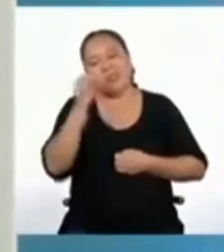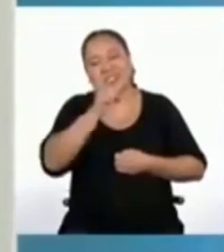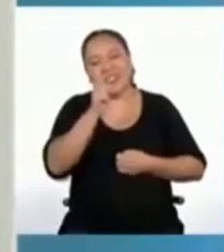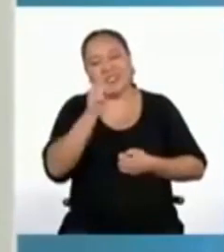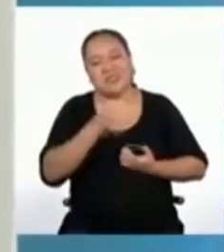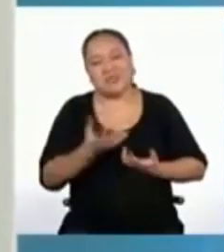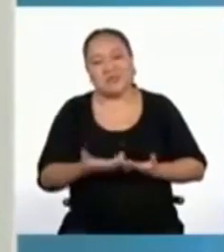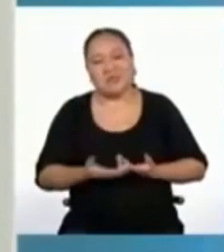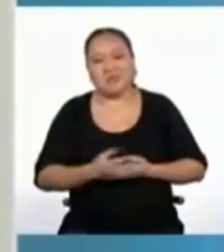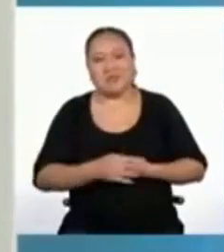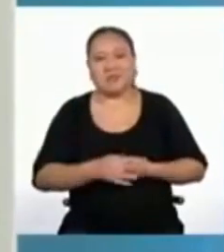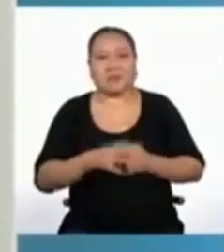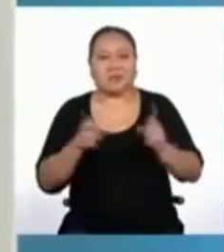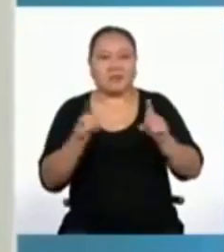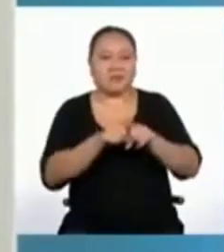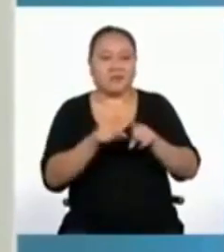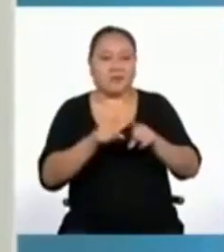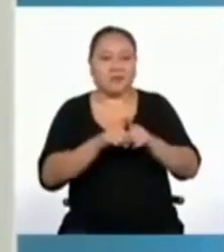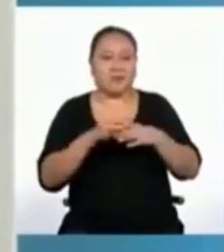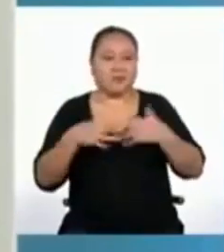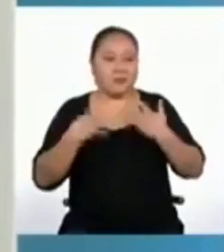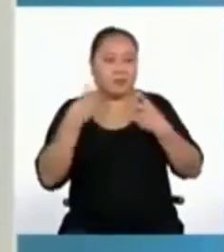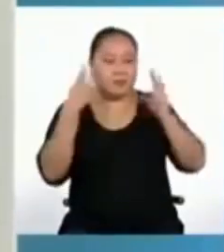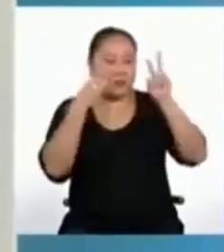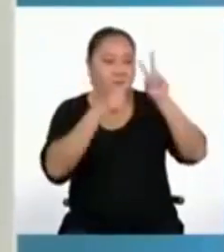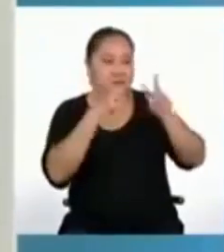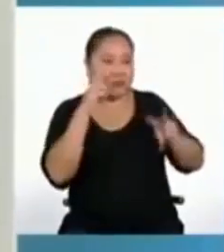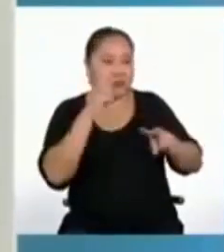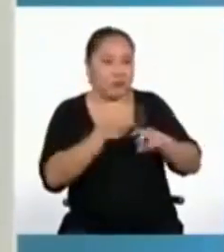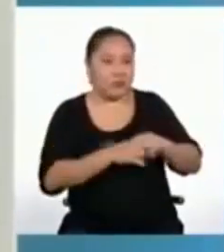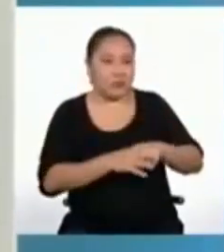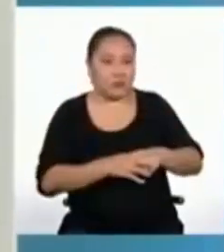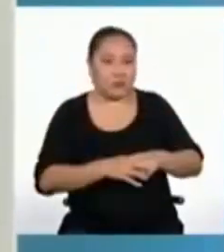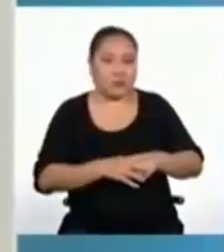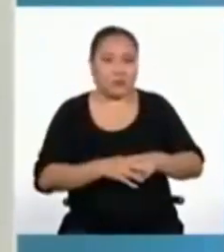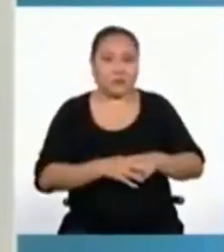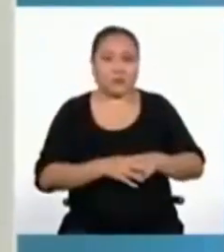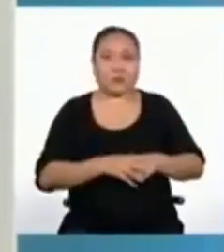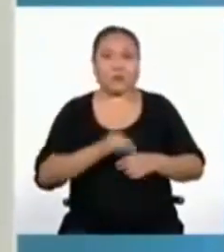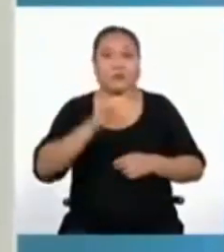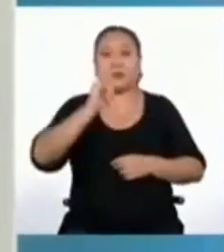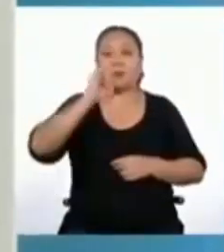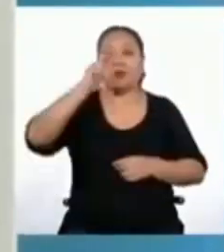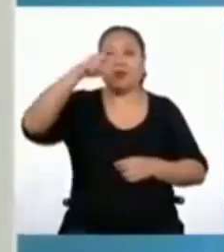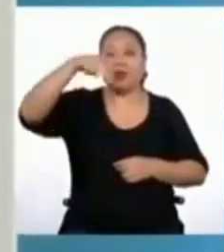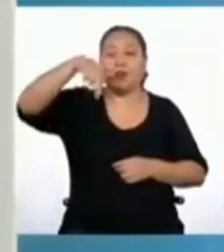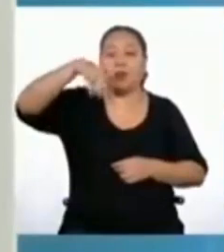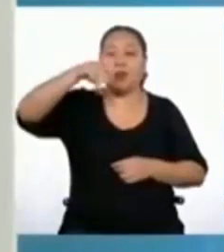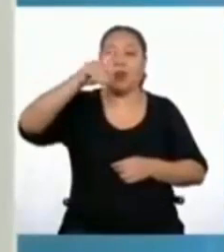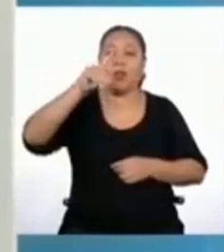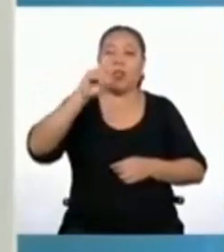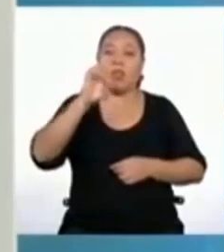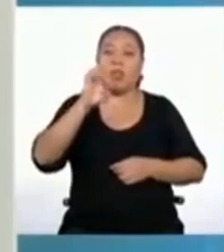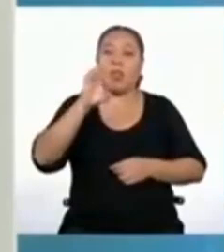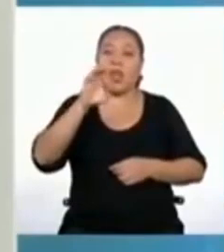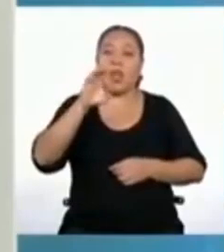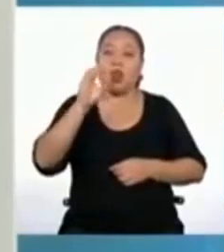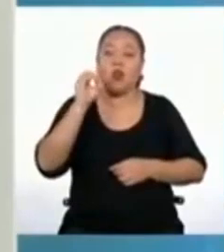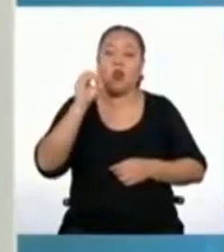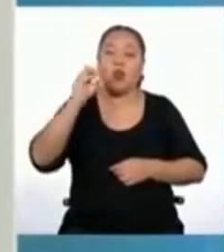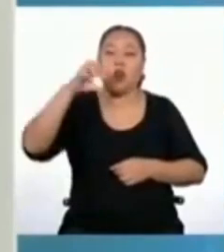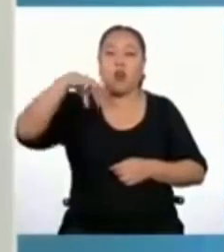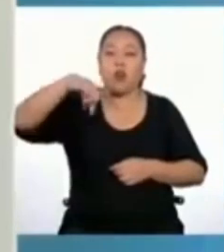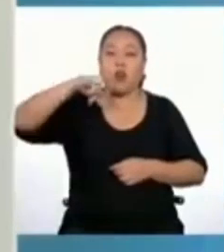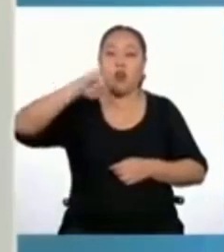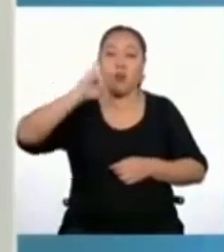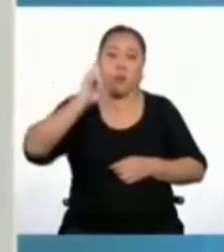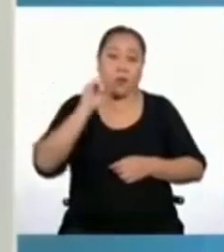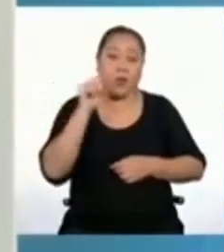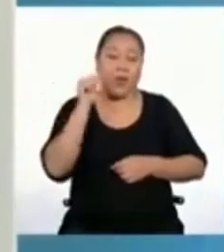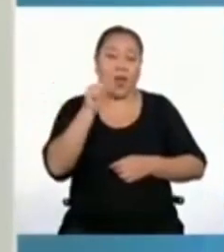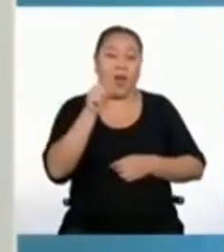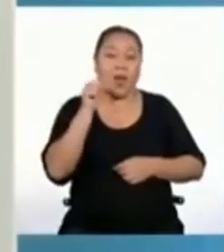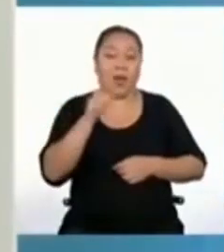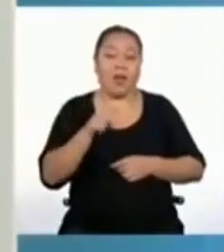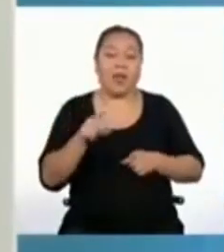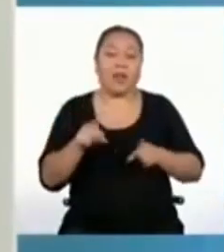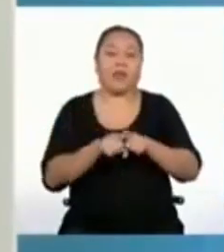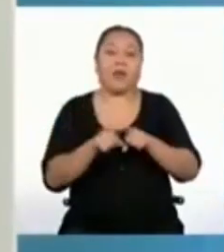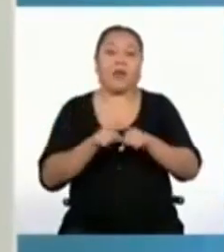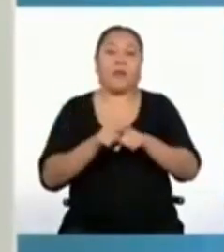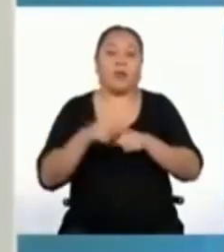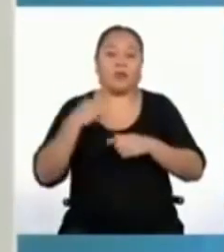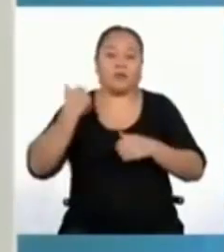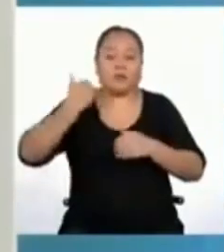Sí. También puedes revisar en la página de Indecopy, en la cual hay algunos pasos para hacer